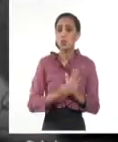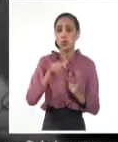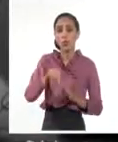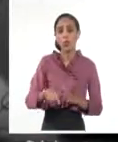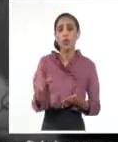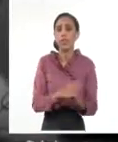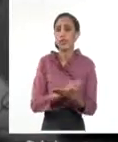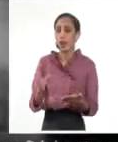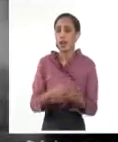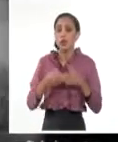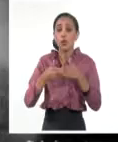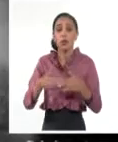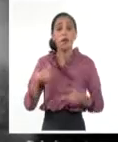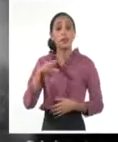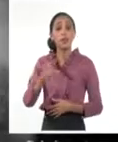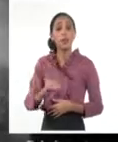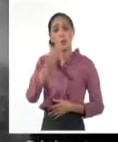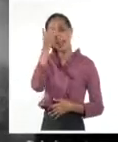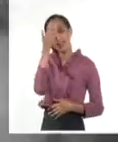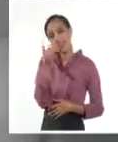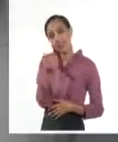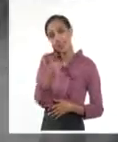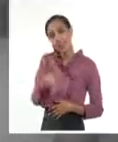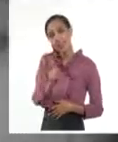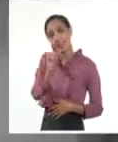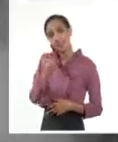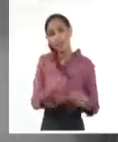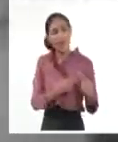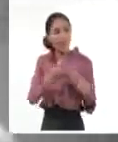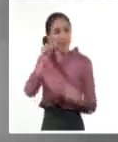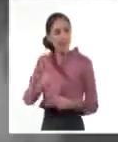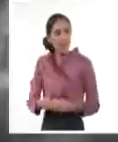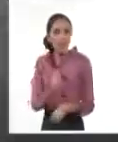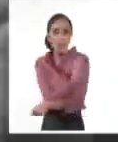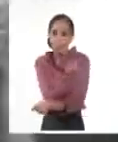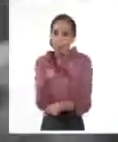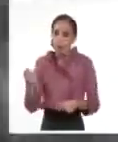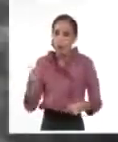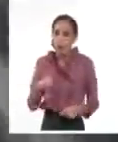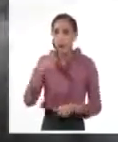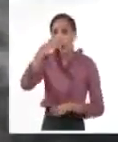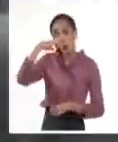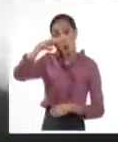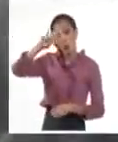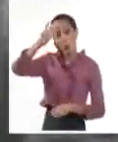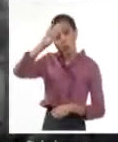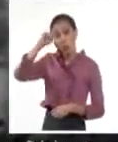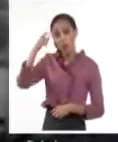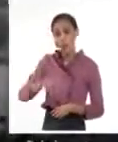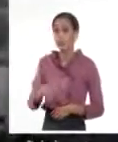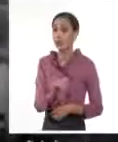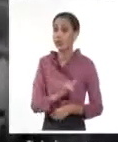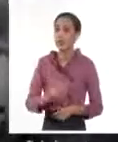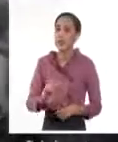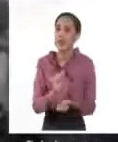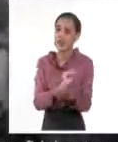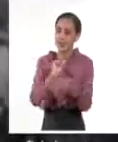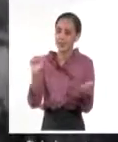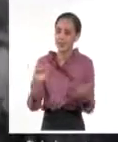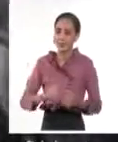diario Granma y resaltó que gracias a esos héroes de cartilla y lápiz Cuba debe también su libertad.